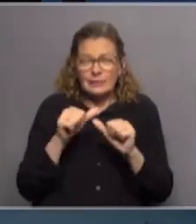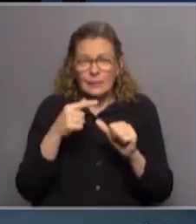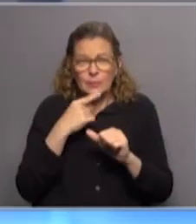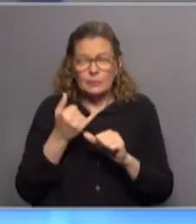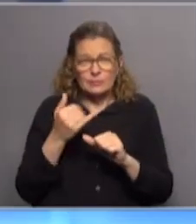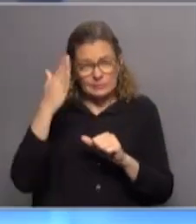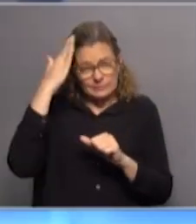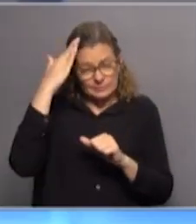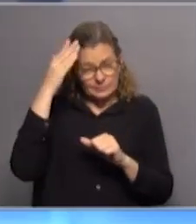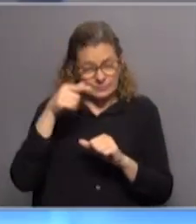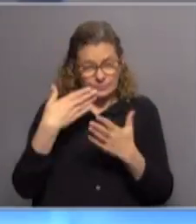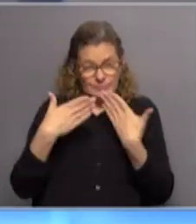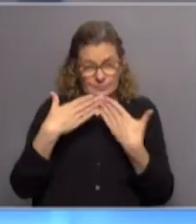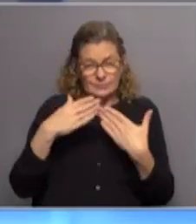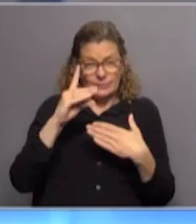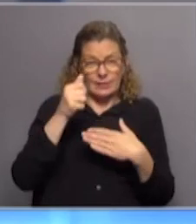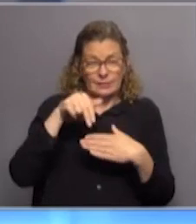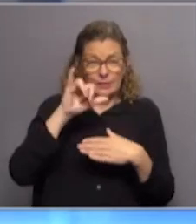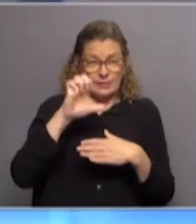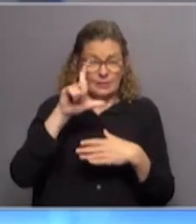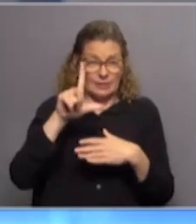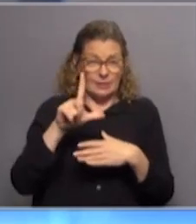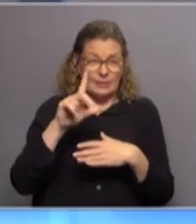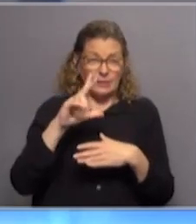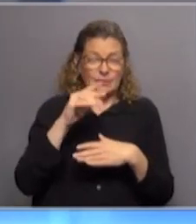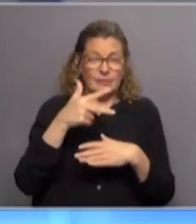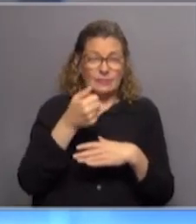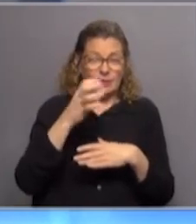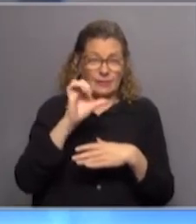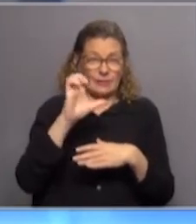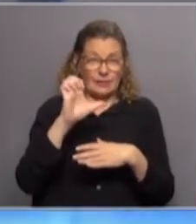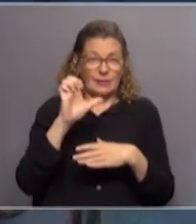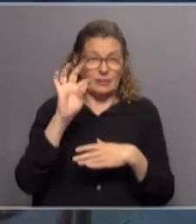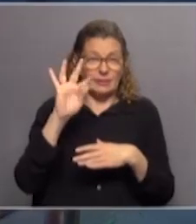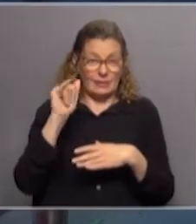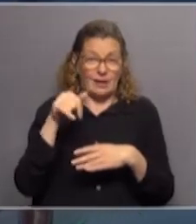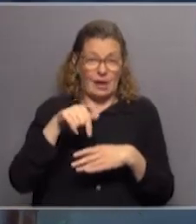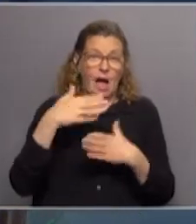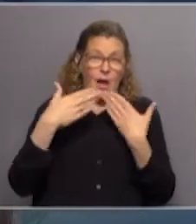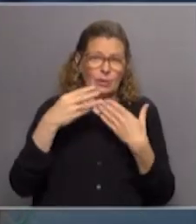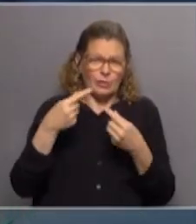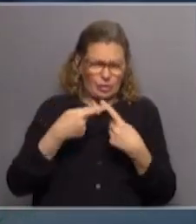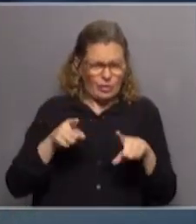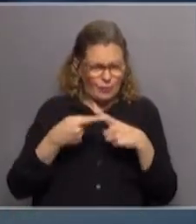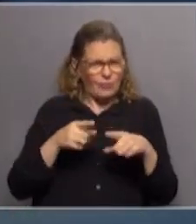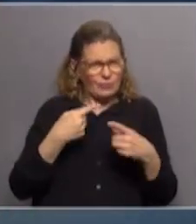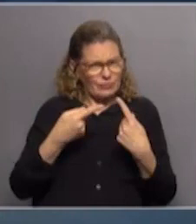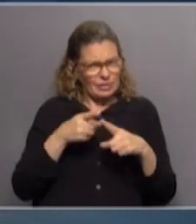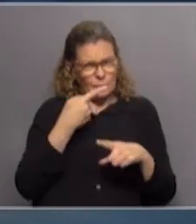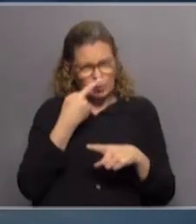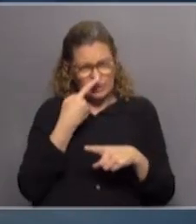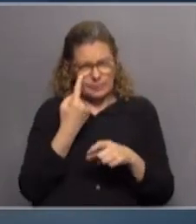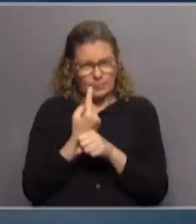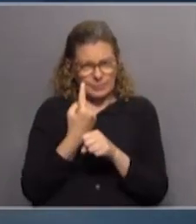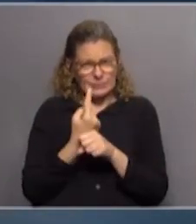Para saber un poco más sobre esto hablamos con Daniel Chaschetti, que es columnista político de nuestro canal, y él nos comentó varias cosas que son bastante interesantes.